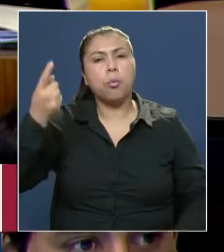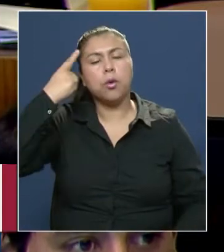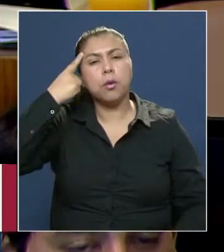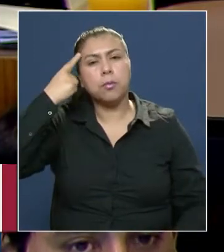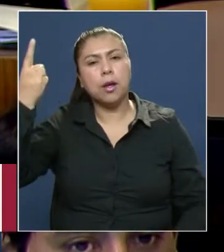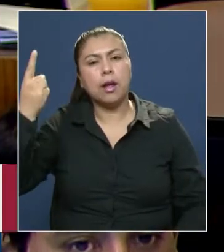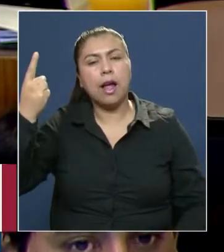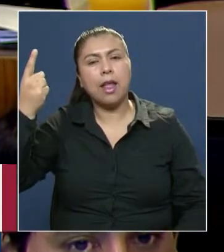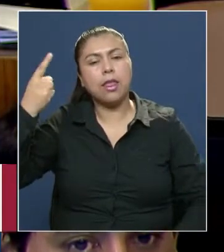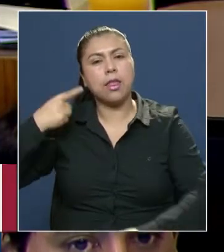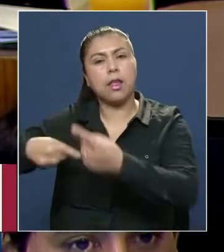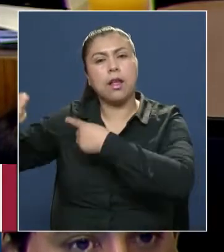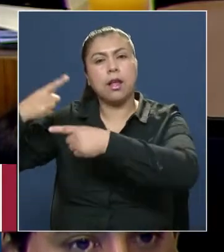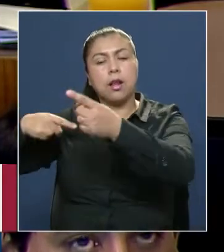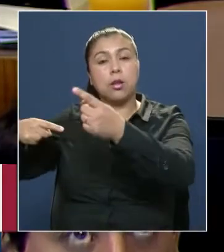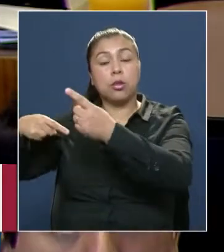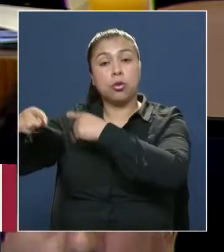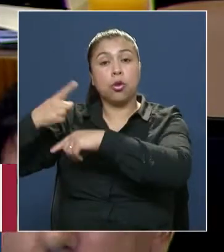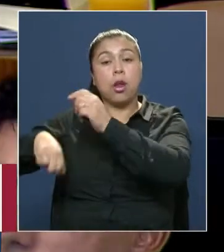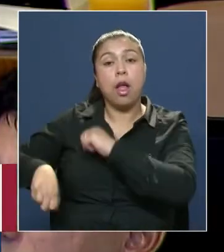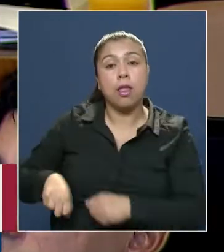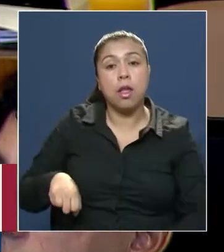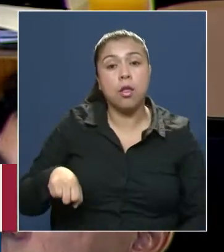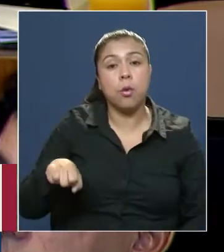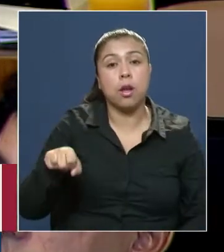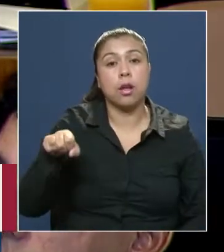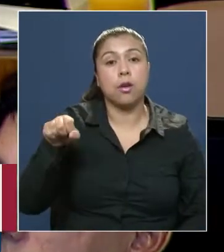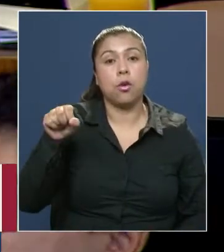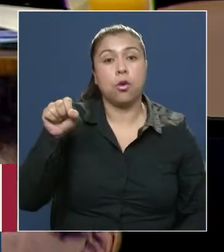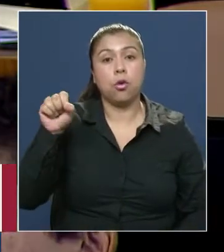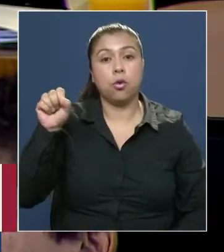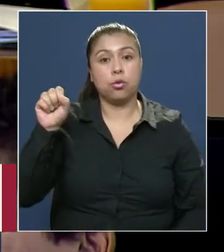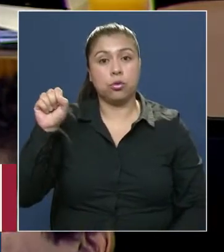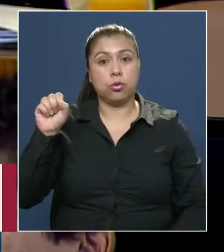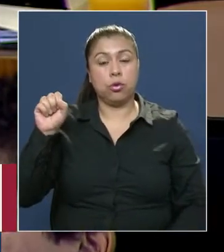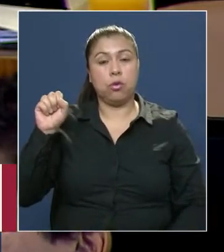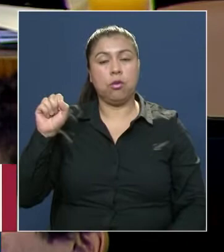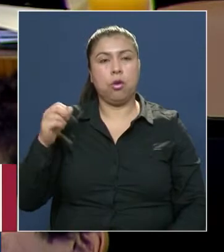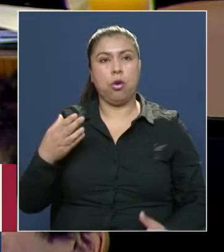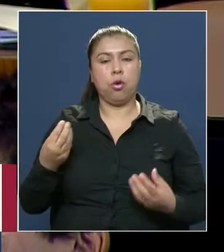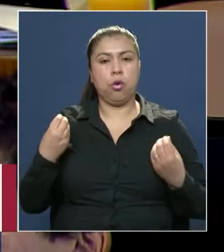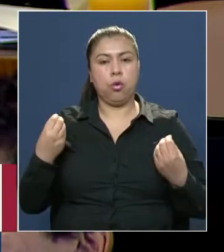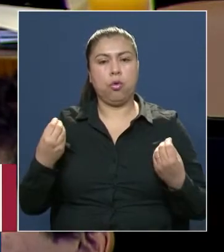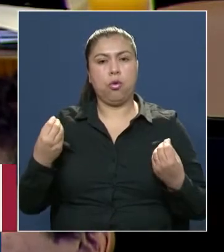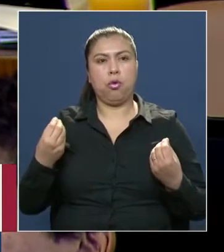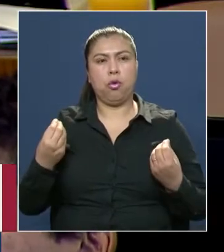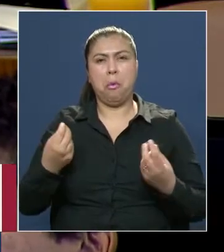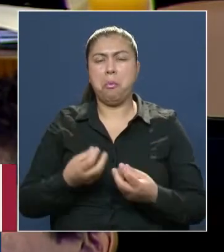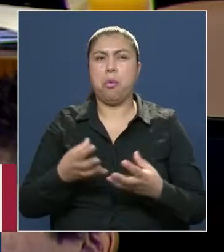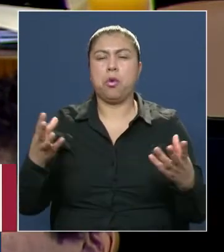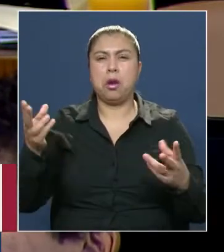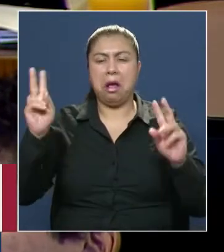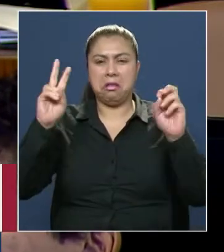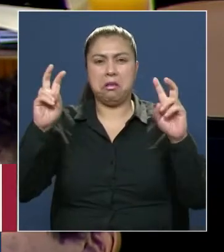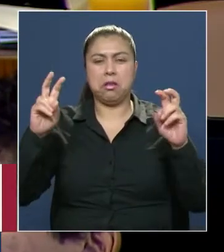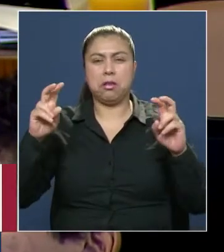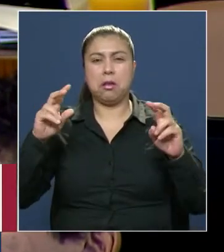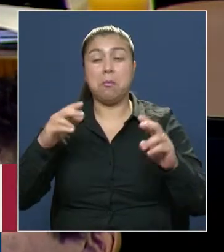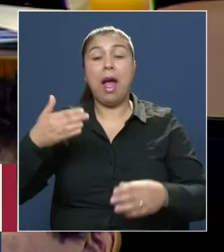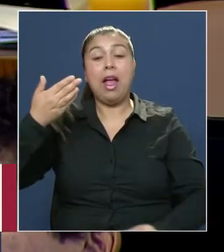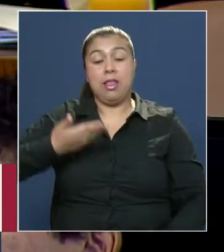través de la historia de nuestra evolución puede llevar a grandes interpretaciones sobre el presente y el futuro,